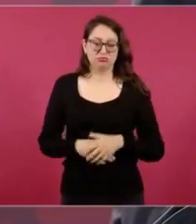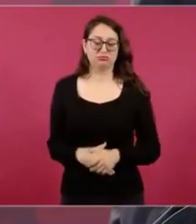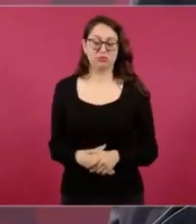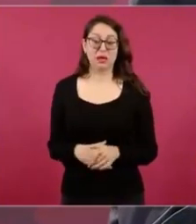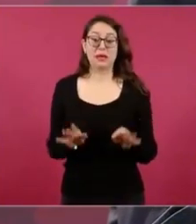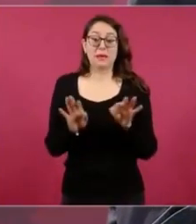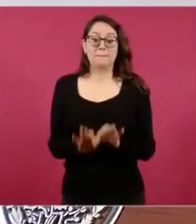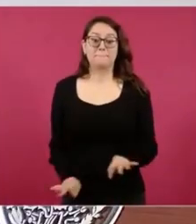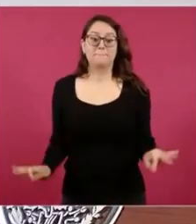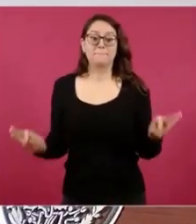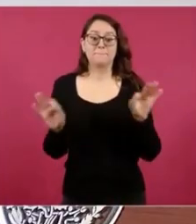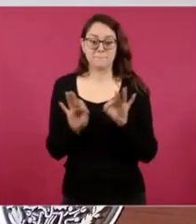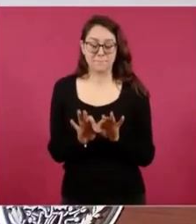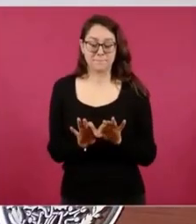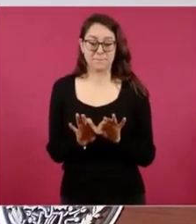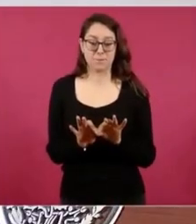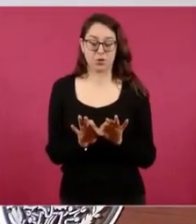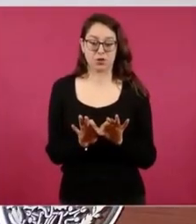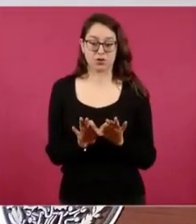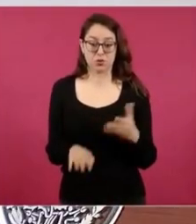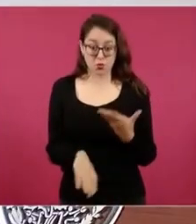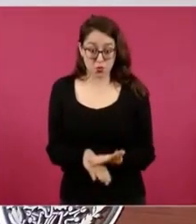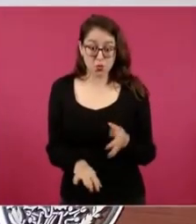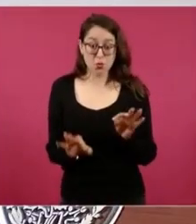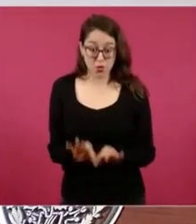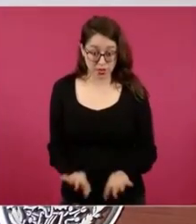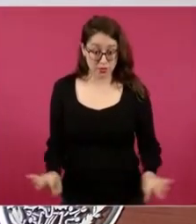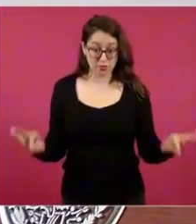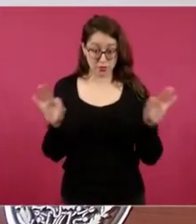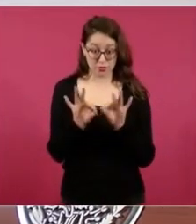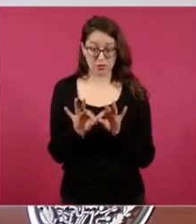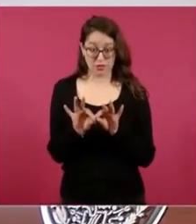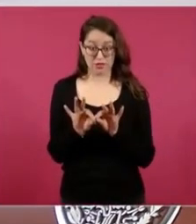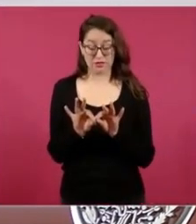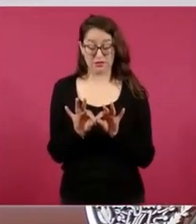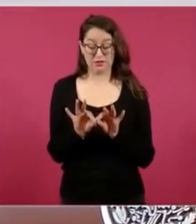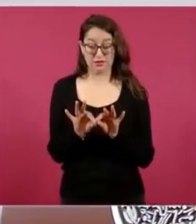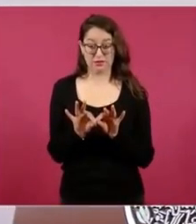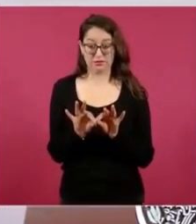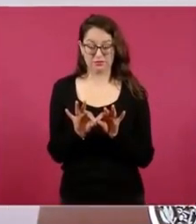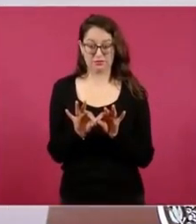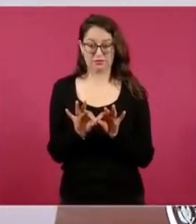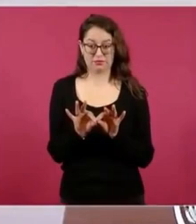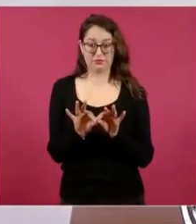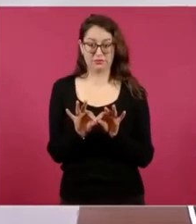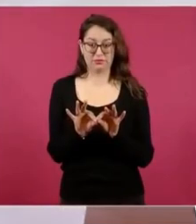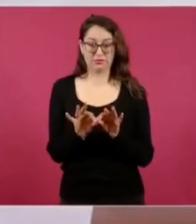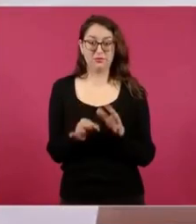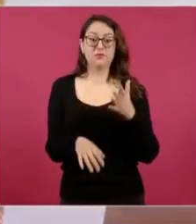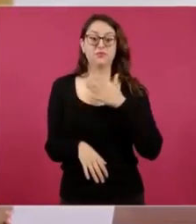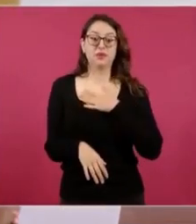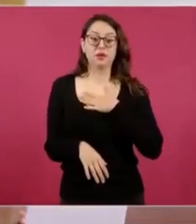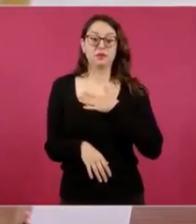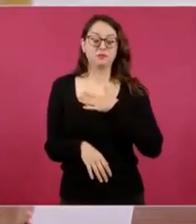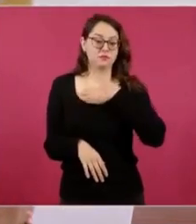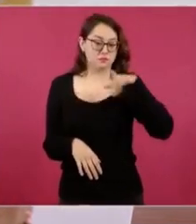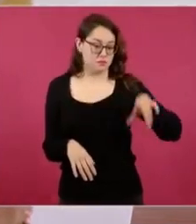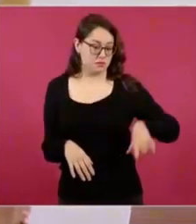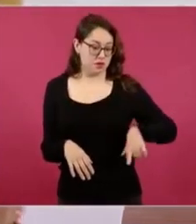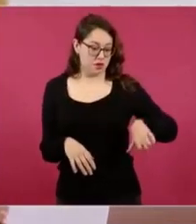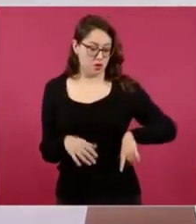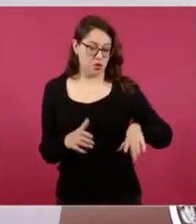importantísimo el terminar con